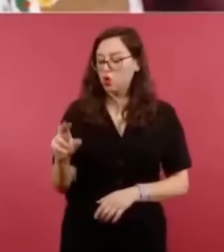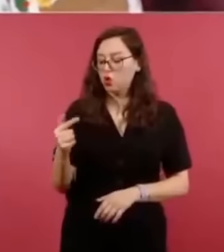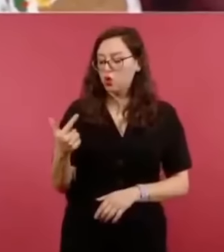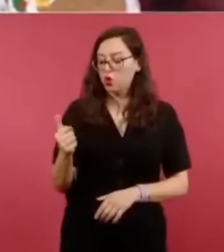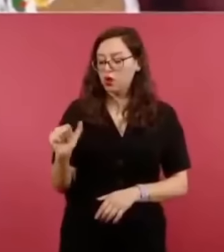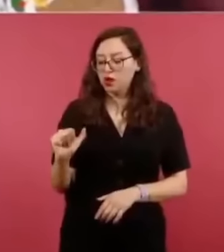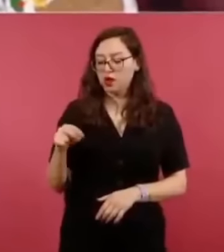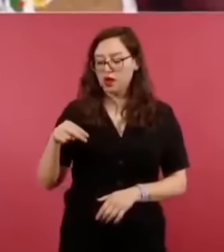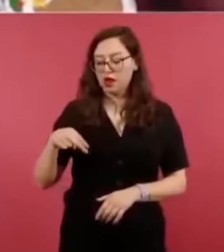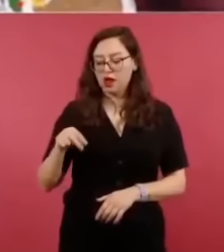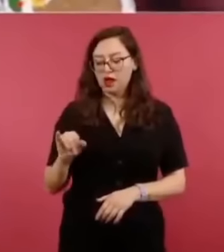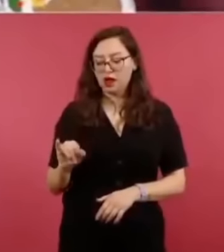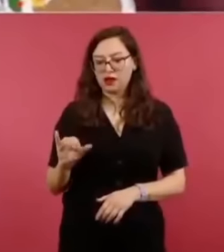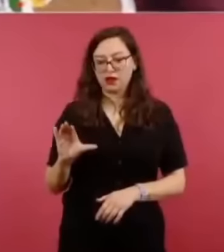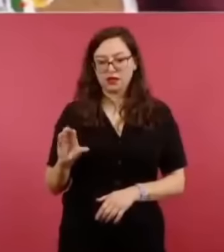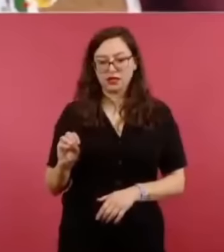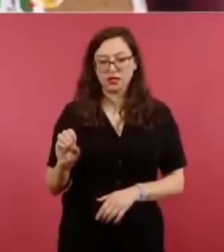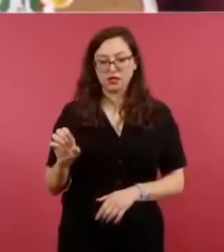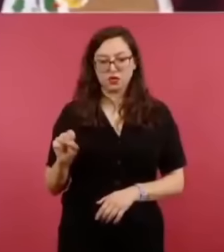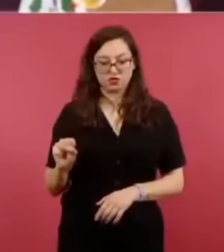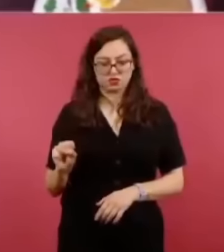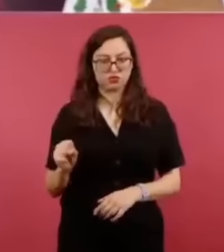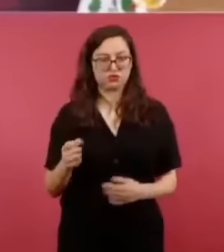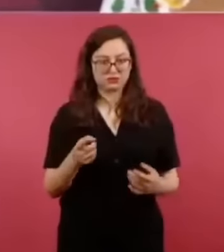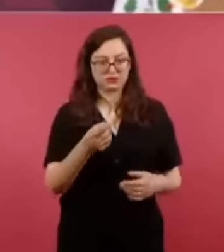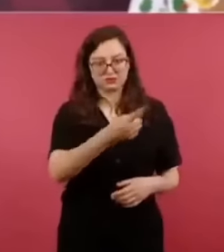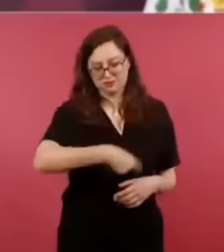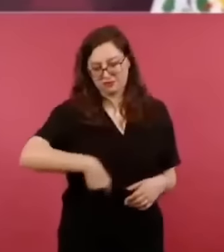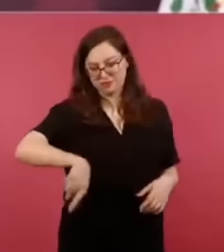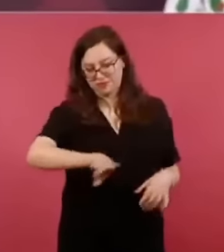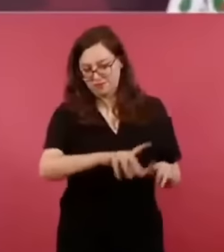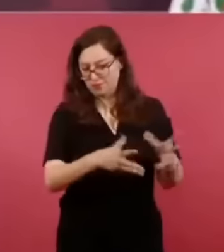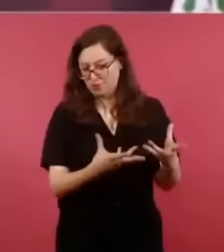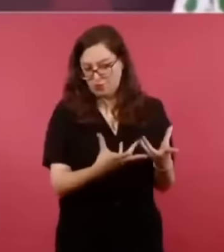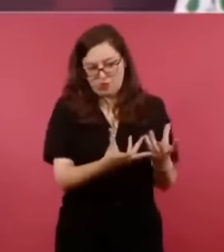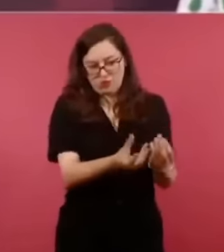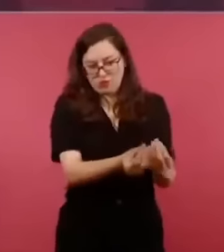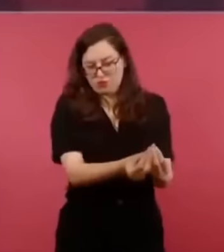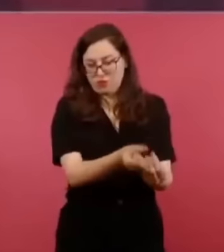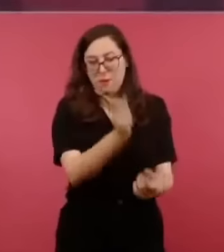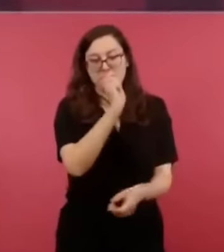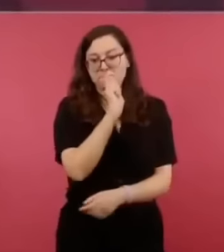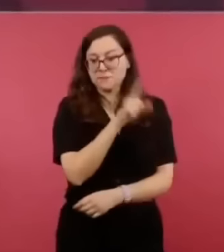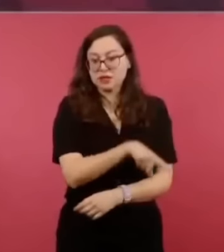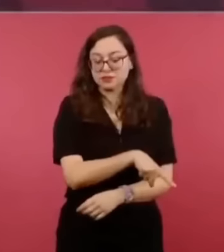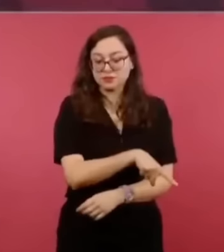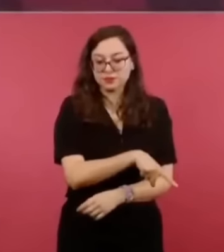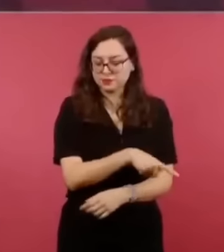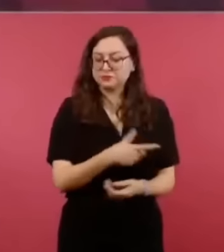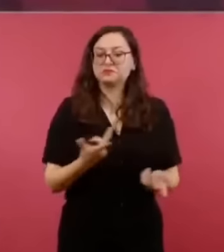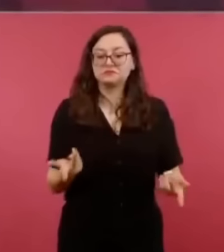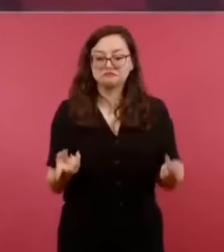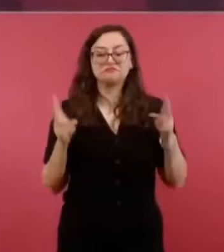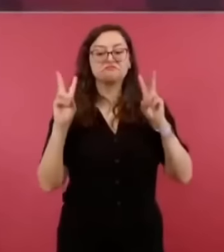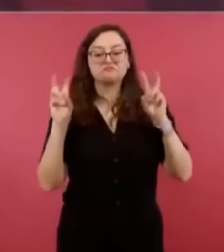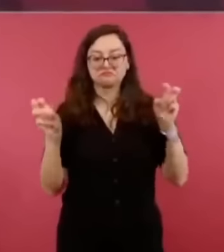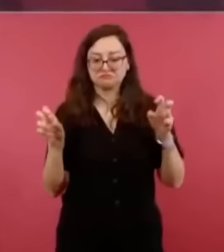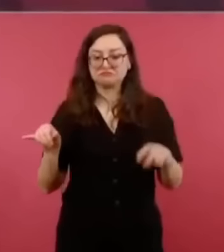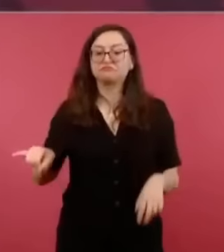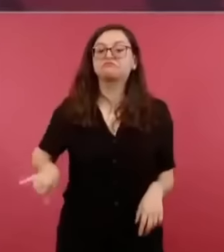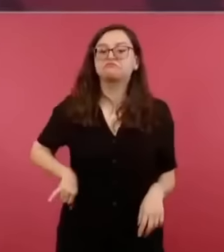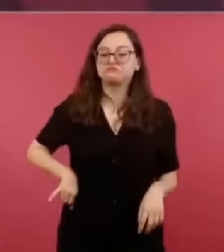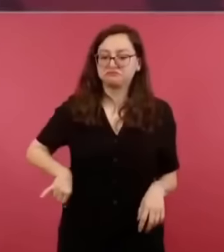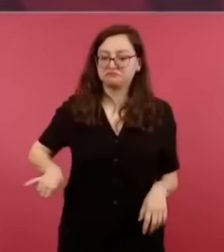Entonces, es buen tema tratar esto y